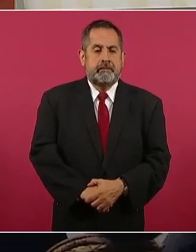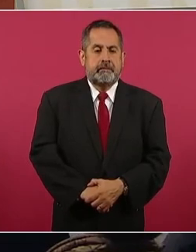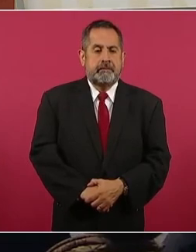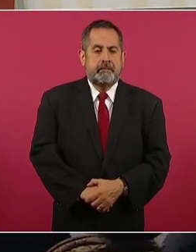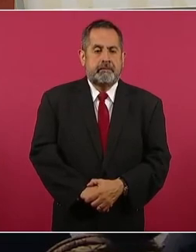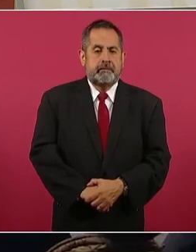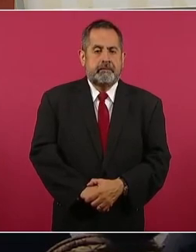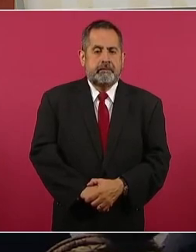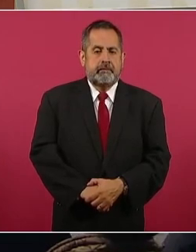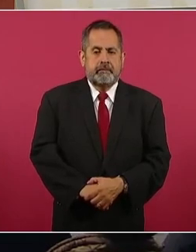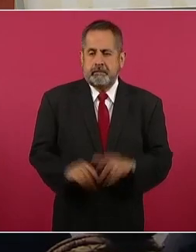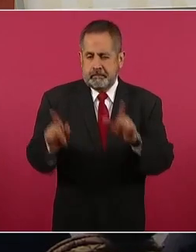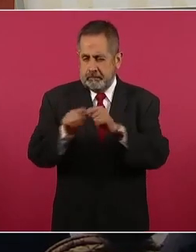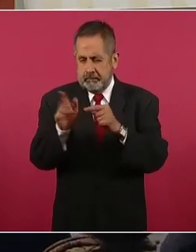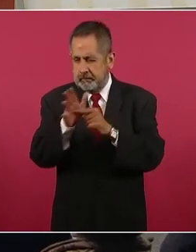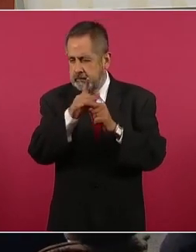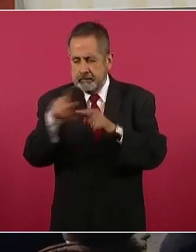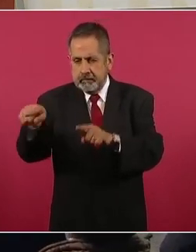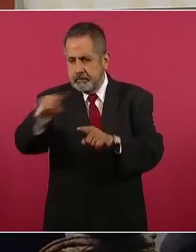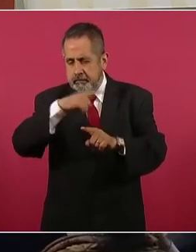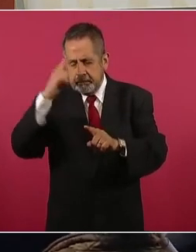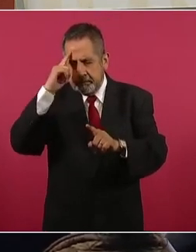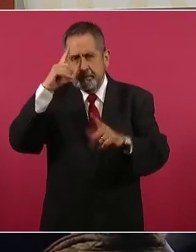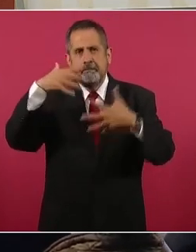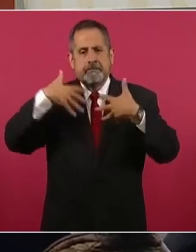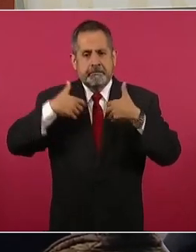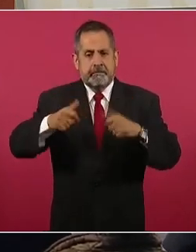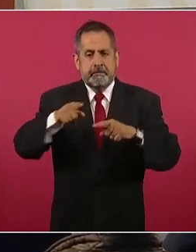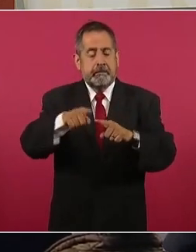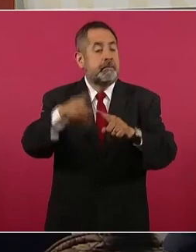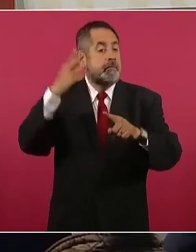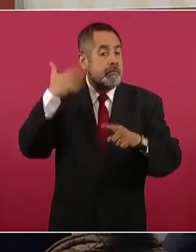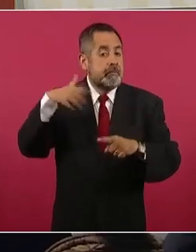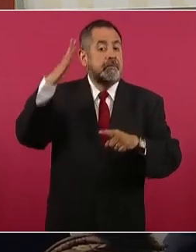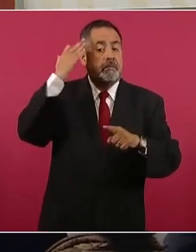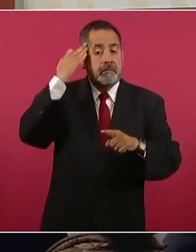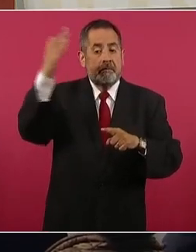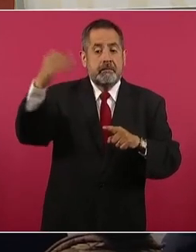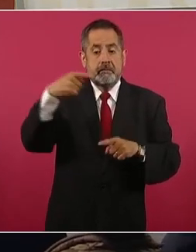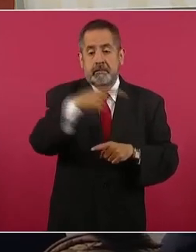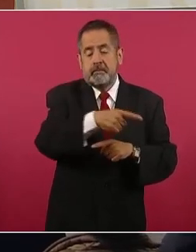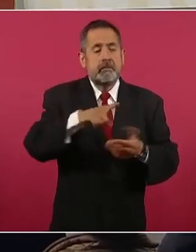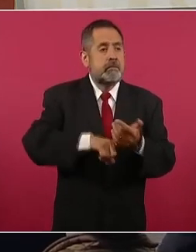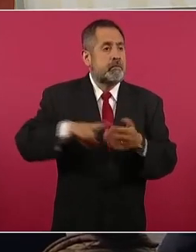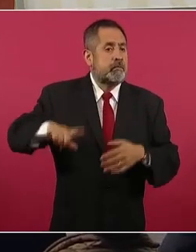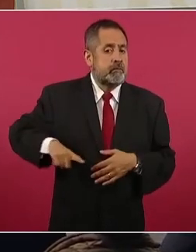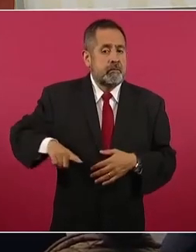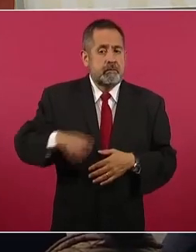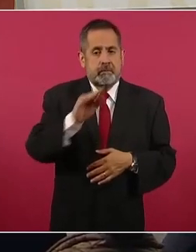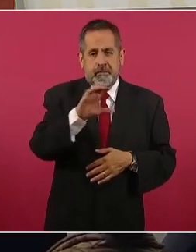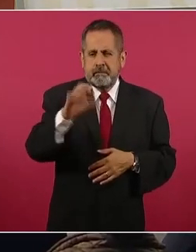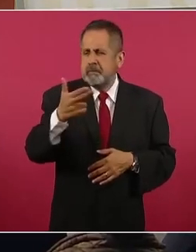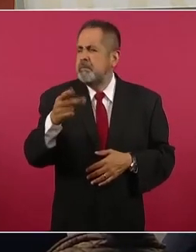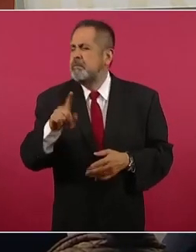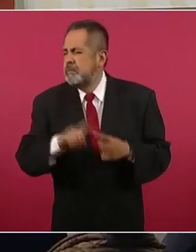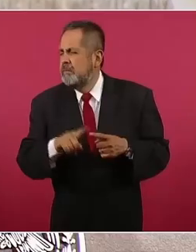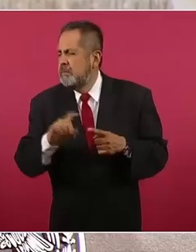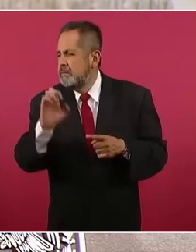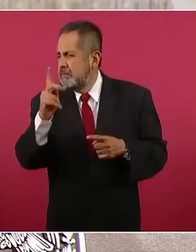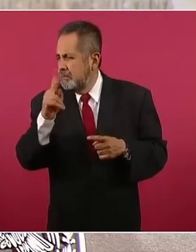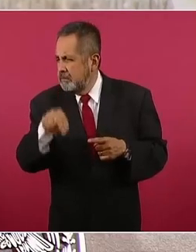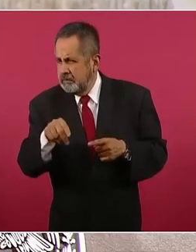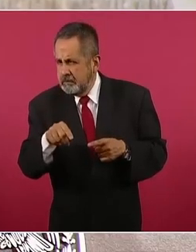Nada más para contextualizar. Esto era… en el gobierno de Calderón o de Peña Nieto.